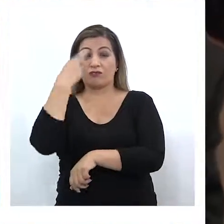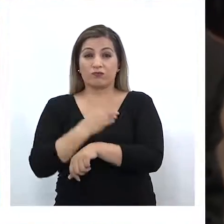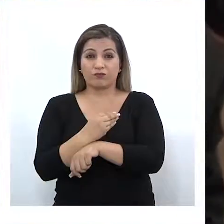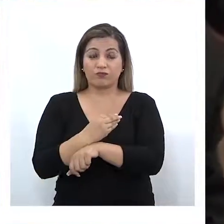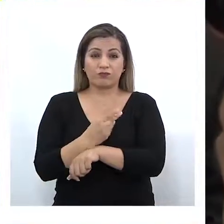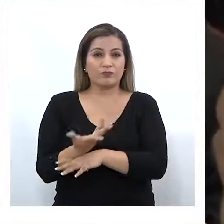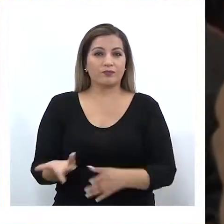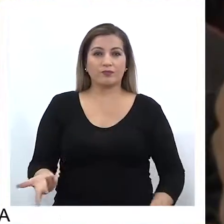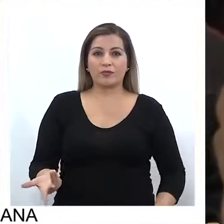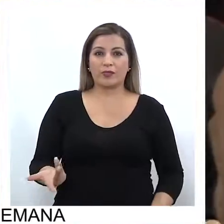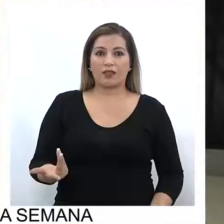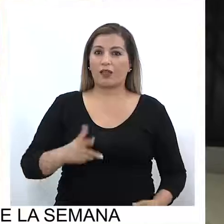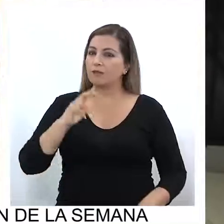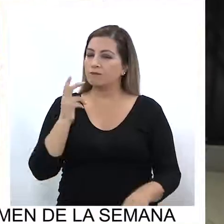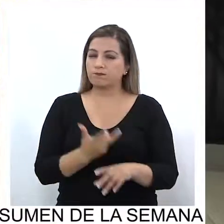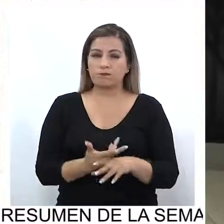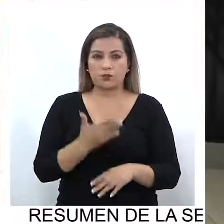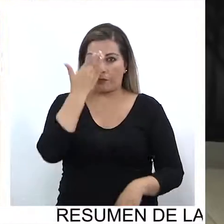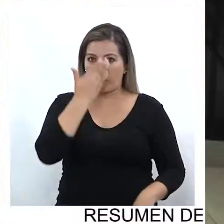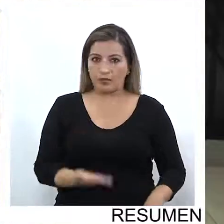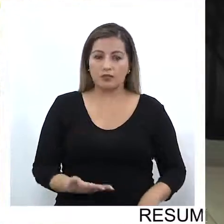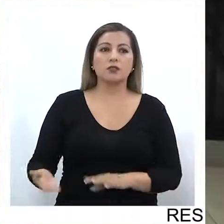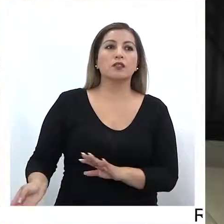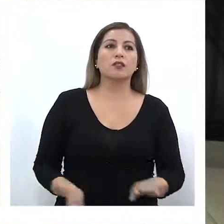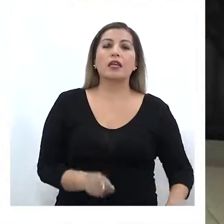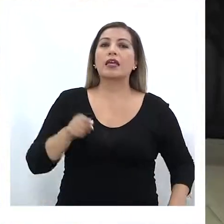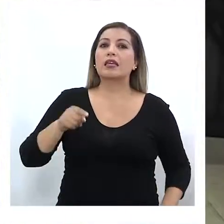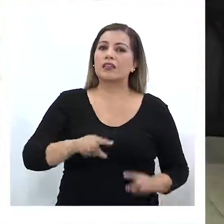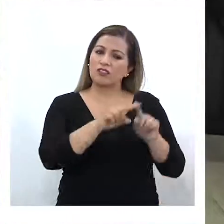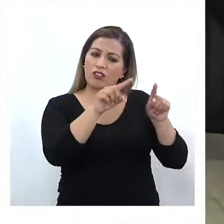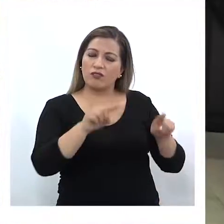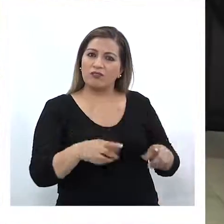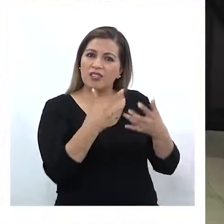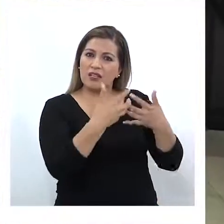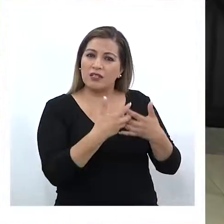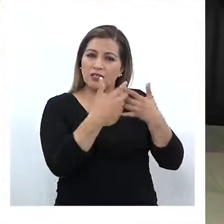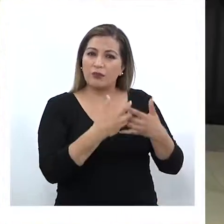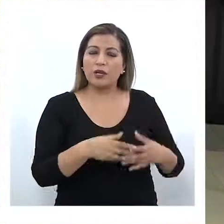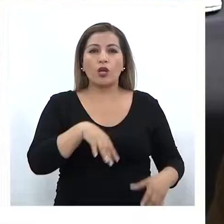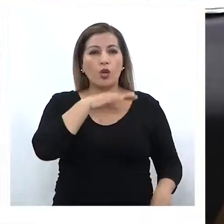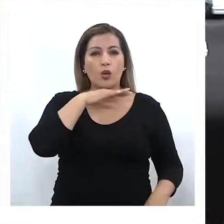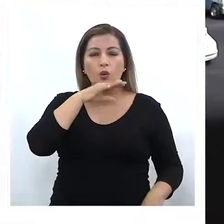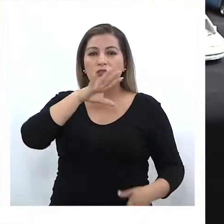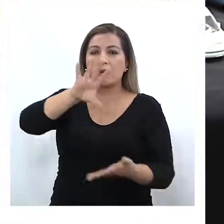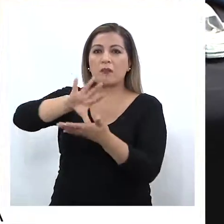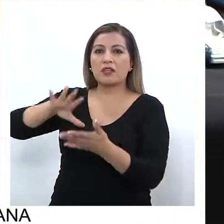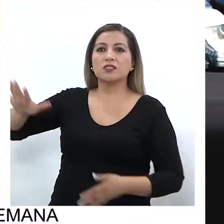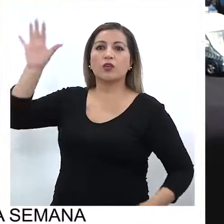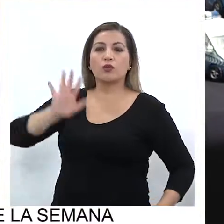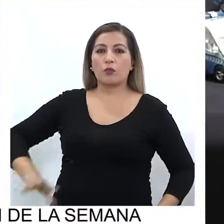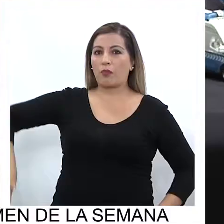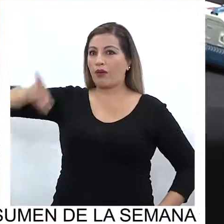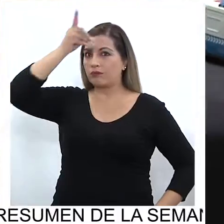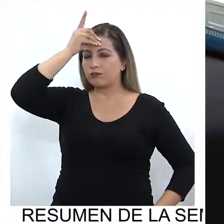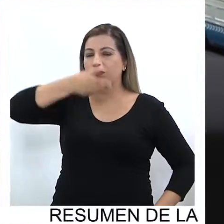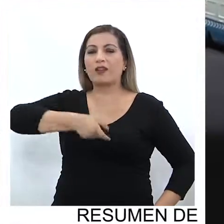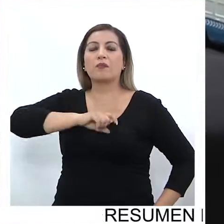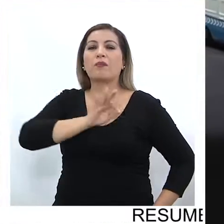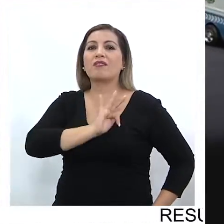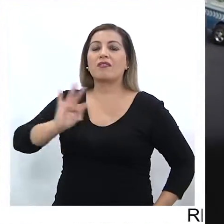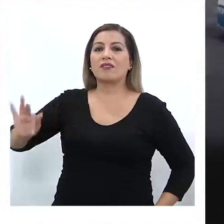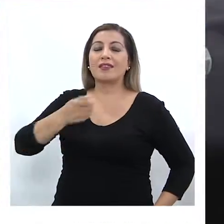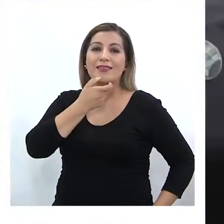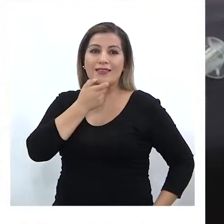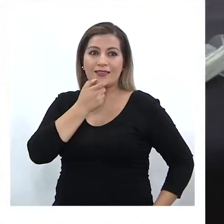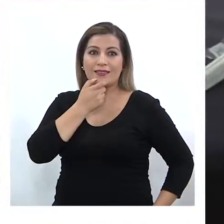es un delito. Este dispositivo es utilizado en países europeos como Alemania, España, Francia,